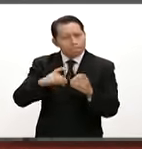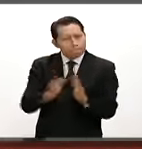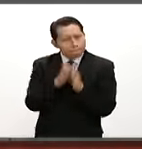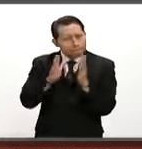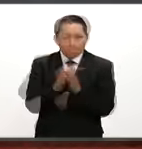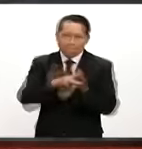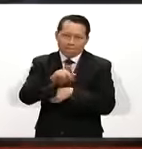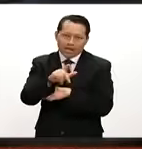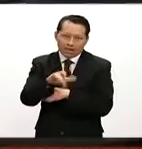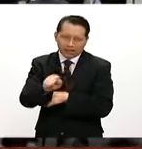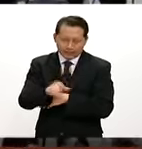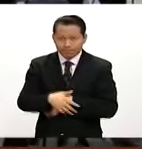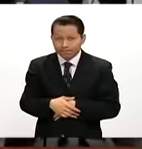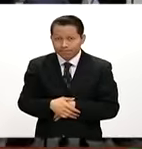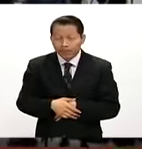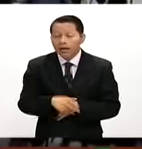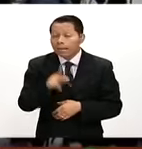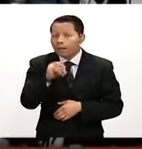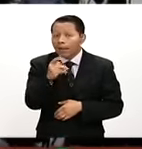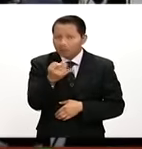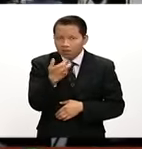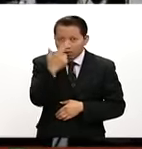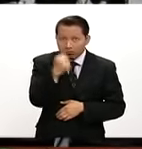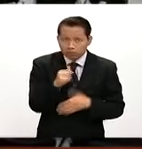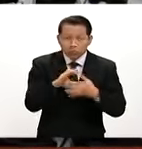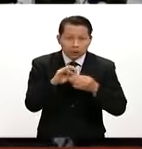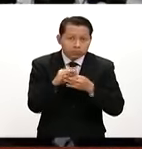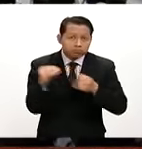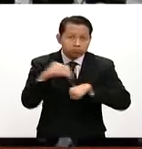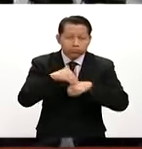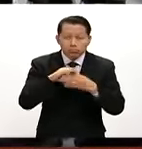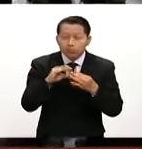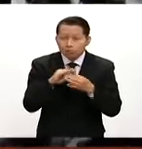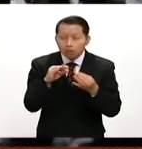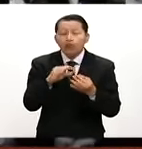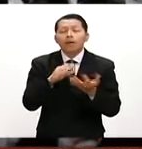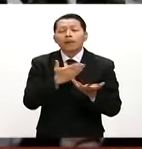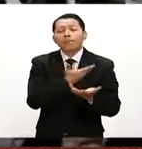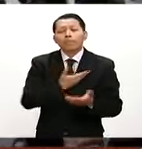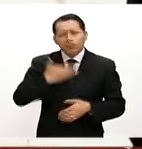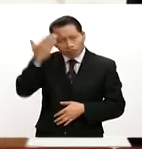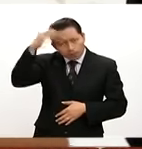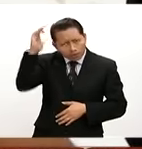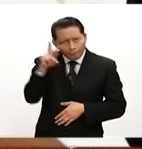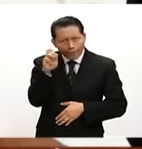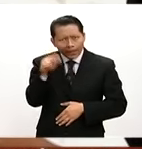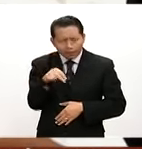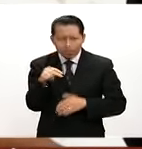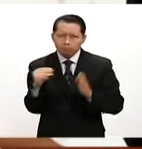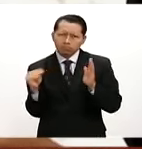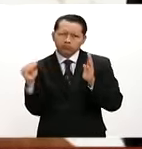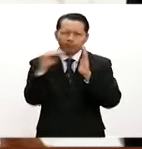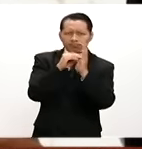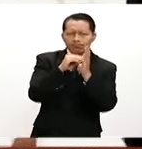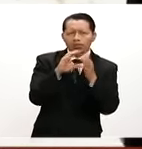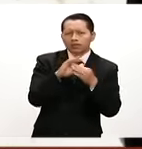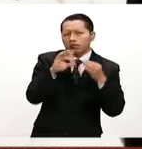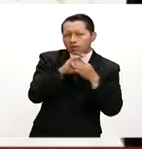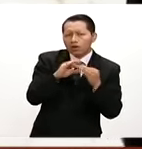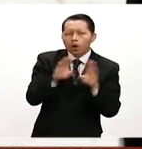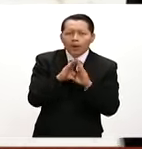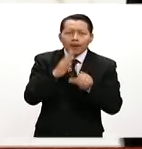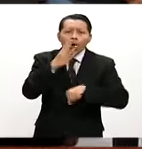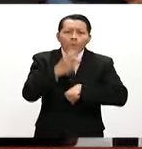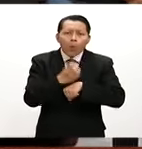oportuno. También vale la pena mencionar que el presidente Enrique Peña Nieto, publicó además el contenido de su cuarto